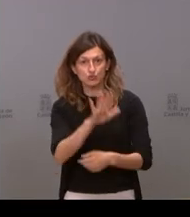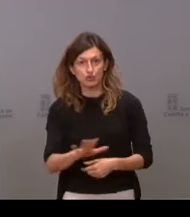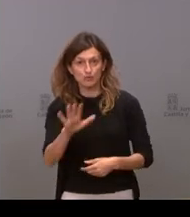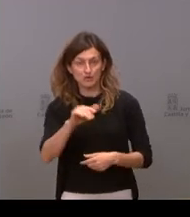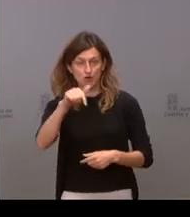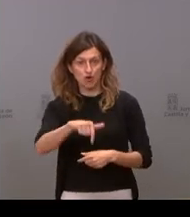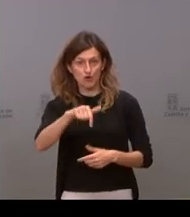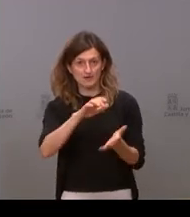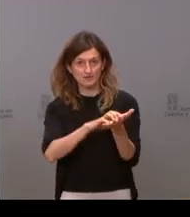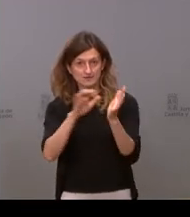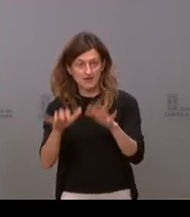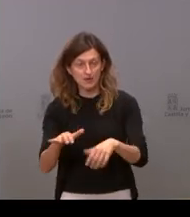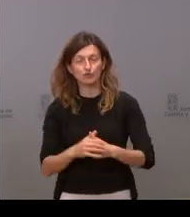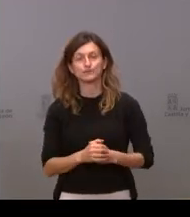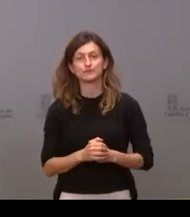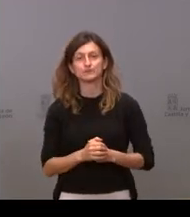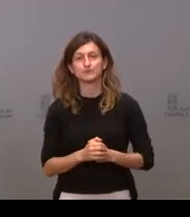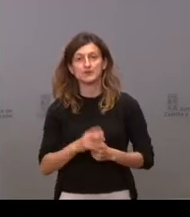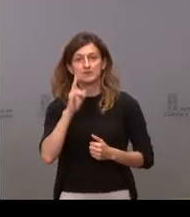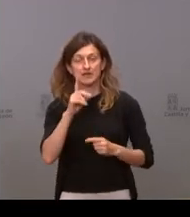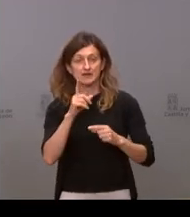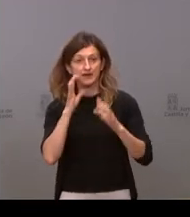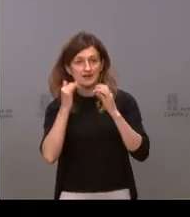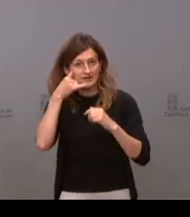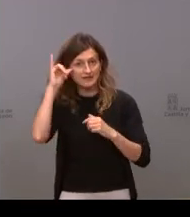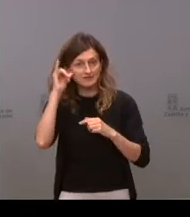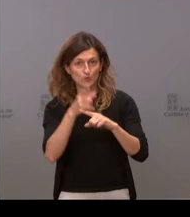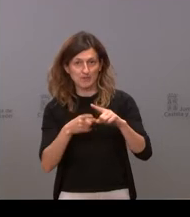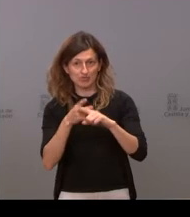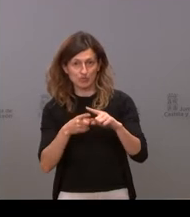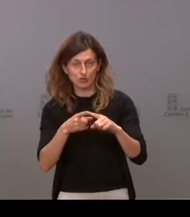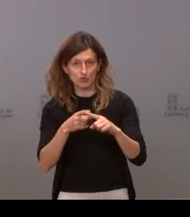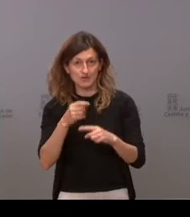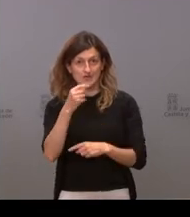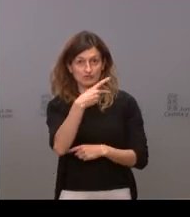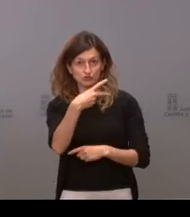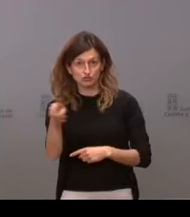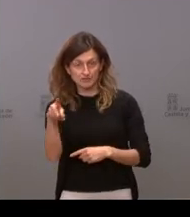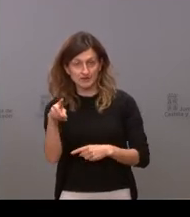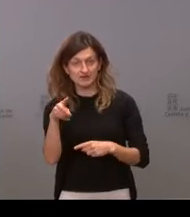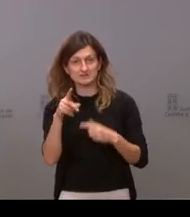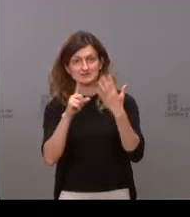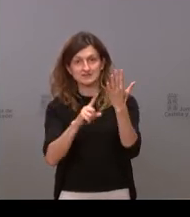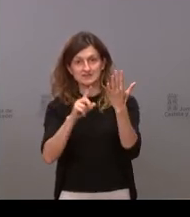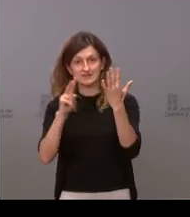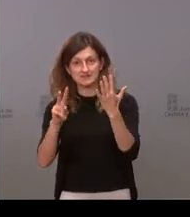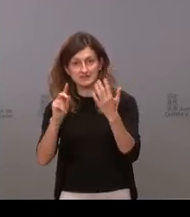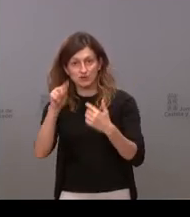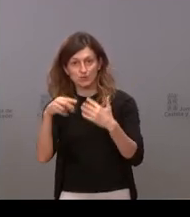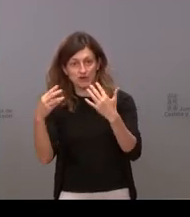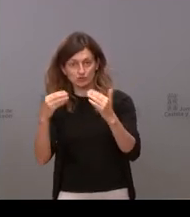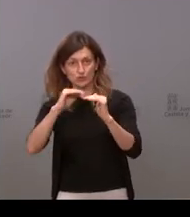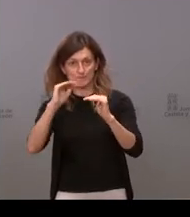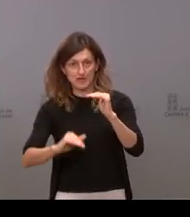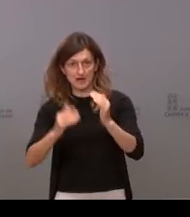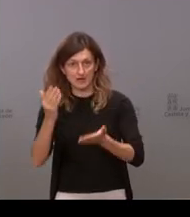de hoy en Castilla y León se encuentran en riesgo medio, con incidencia acumulada a los 14 días de 67,8, es decir, ha bajado con